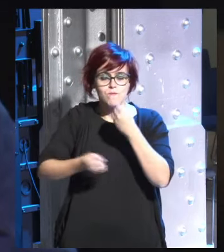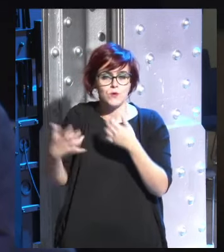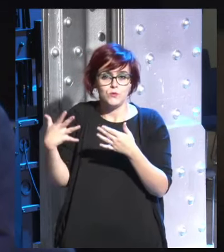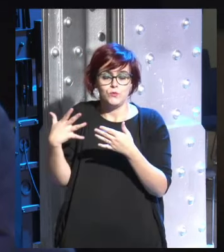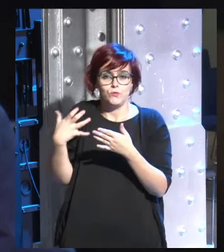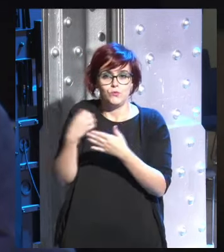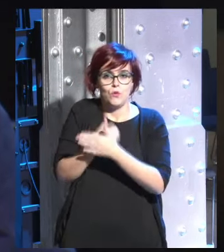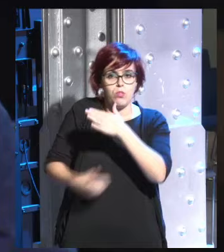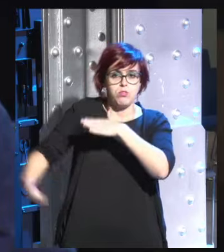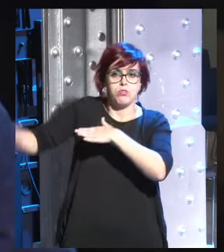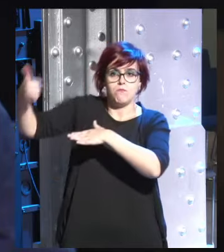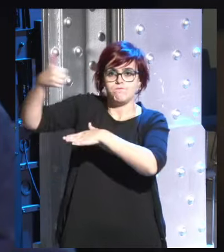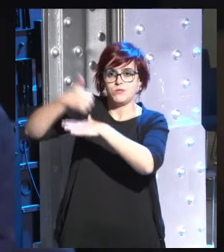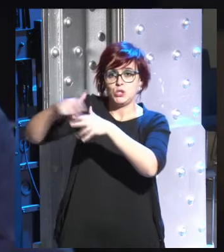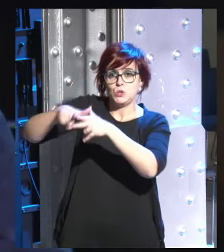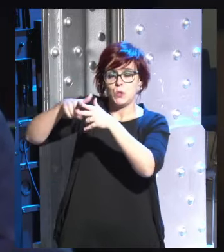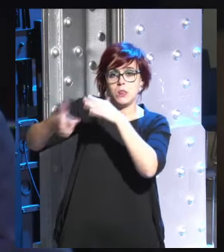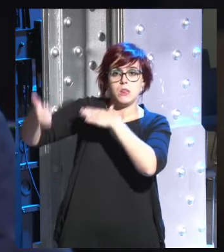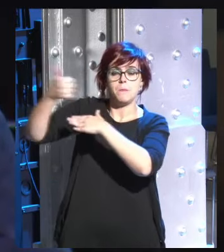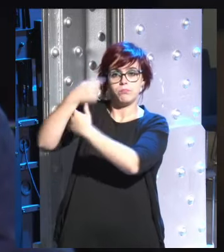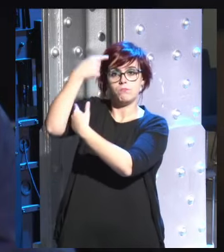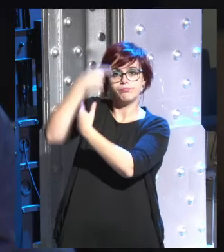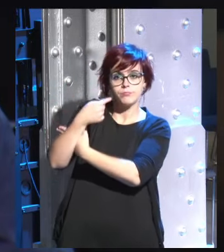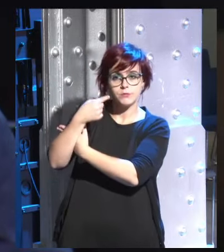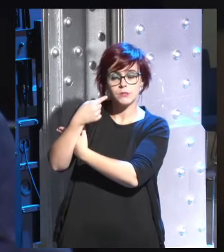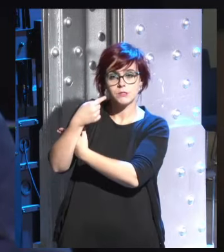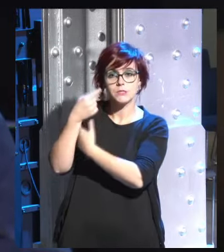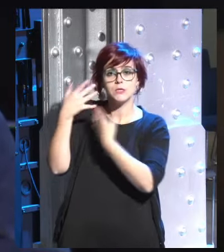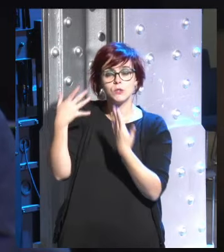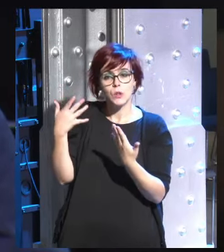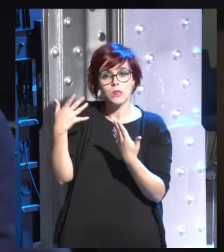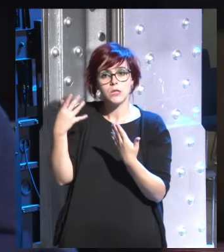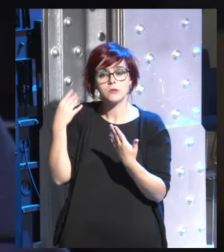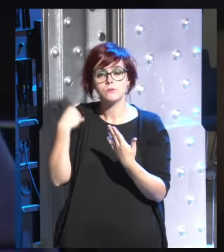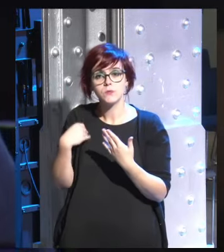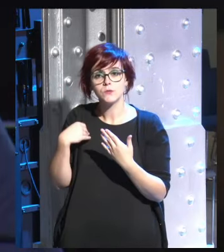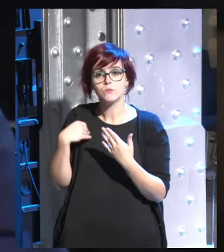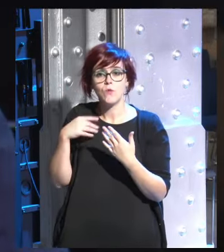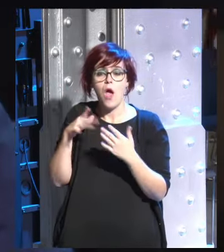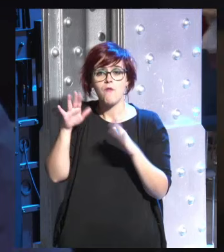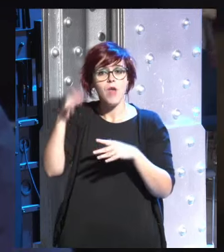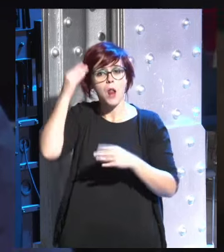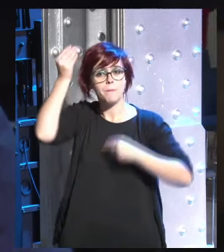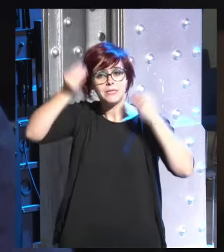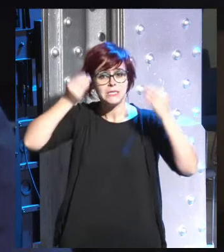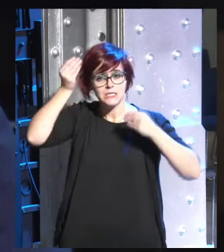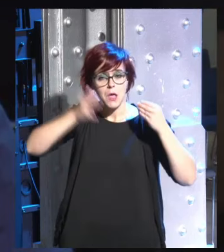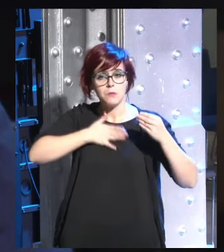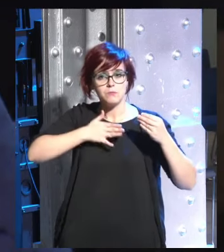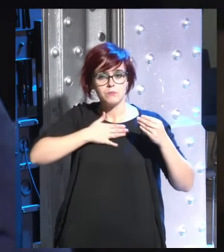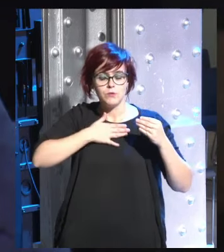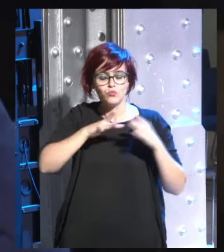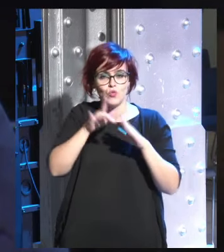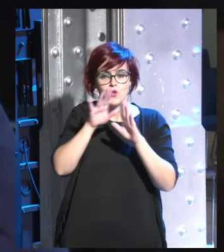prevalece que predomina nuestra sociedad y ello formula o modela nuestros pensamientos y la visión que